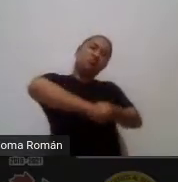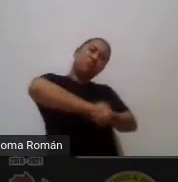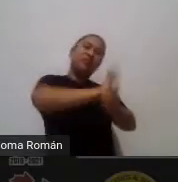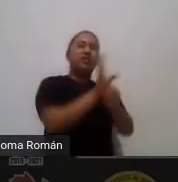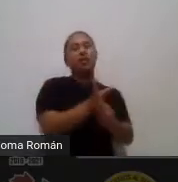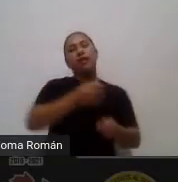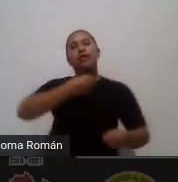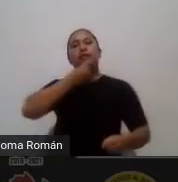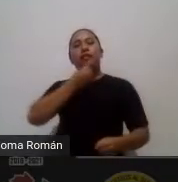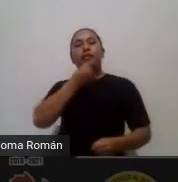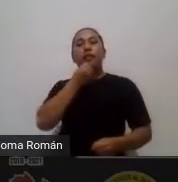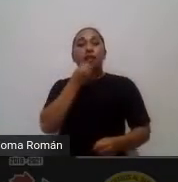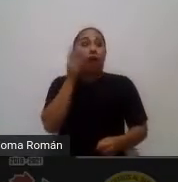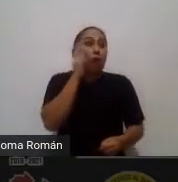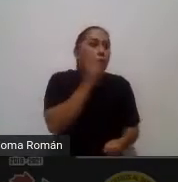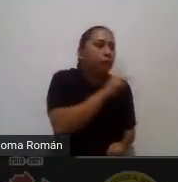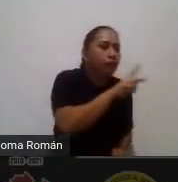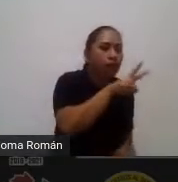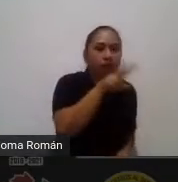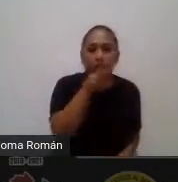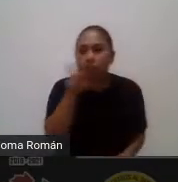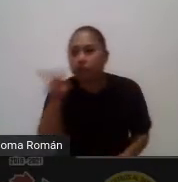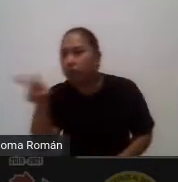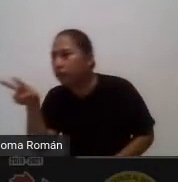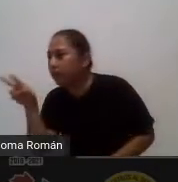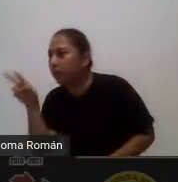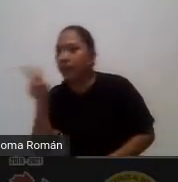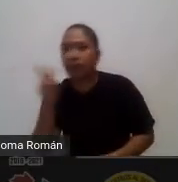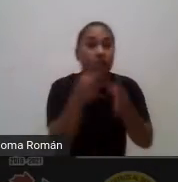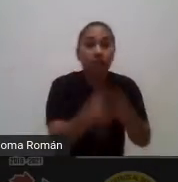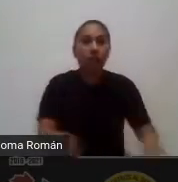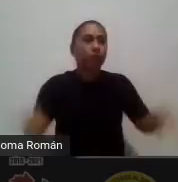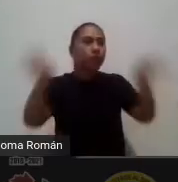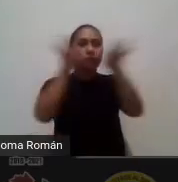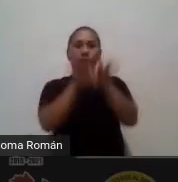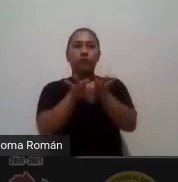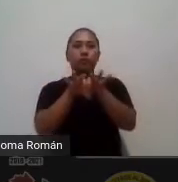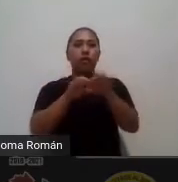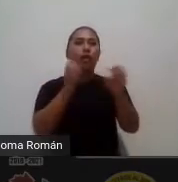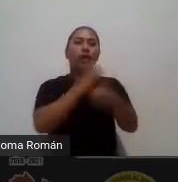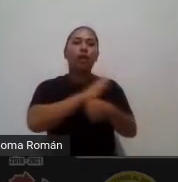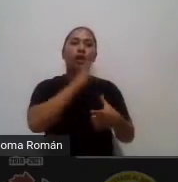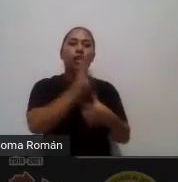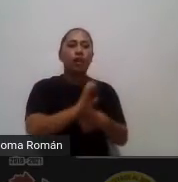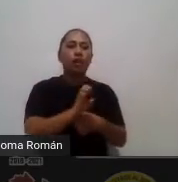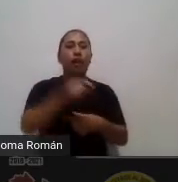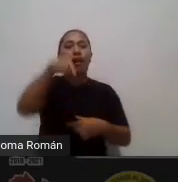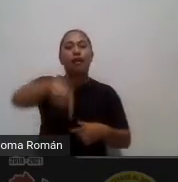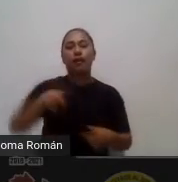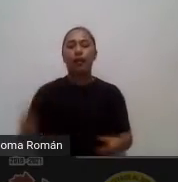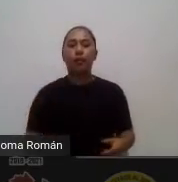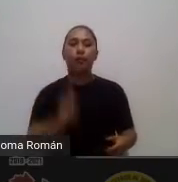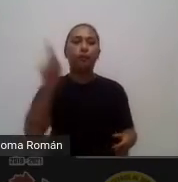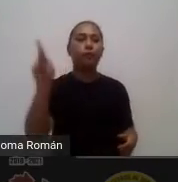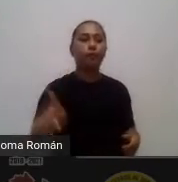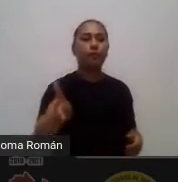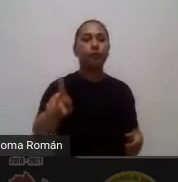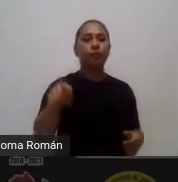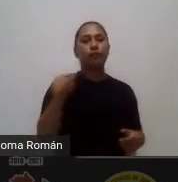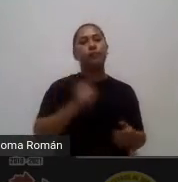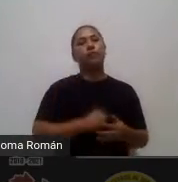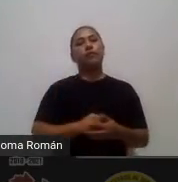niños les genera curiosidad y les genera muchísimo interés entonces aquí hay una pregunta que es una pregunta